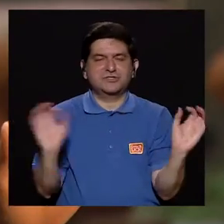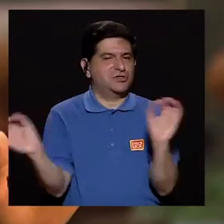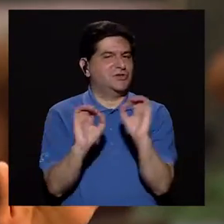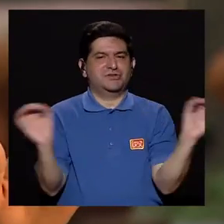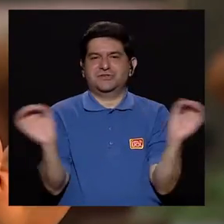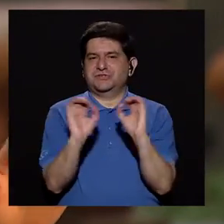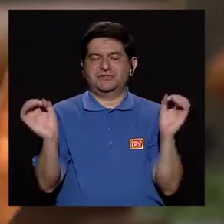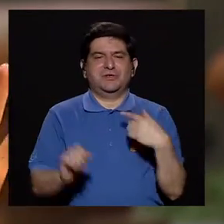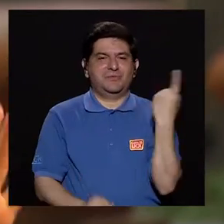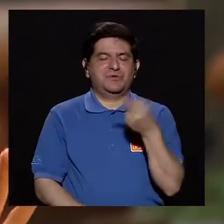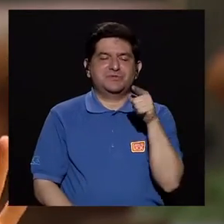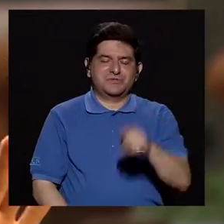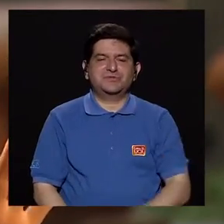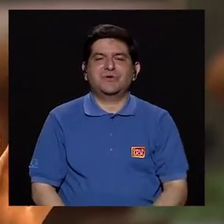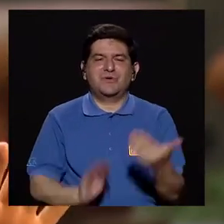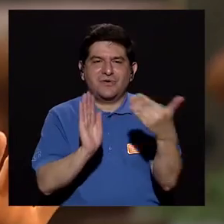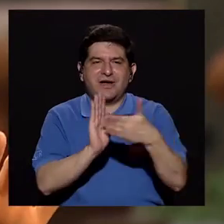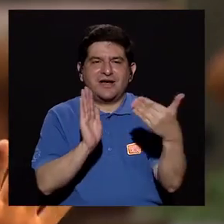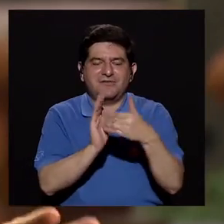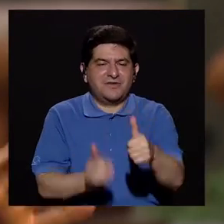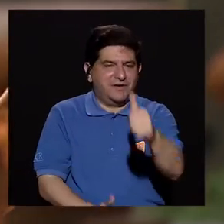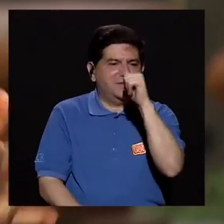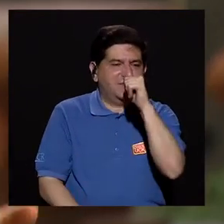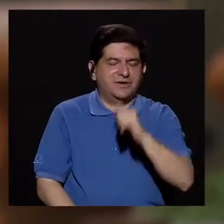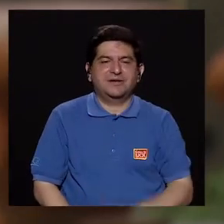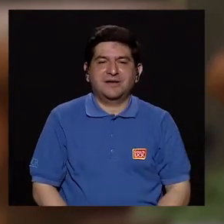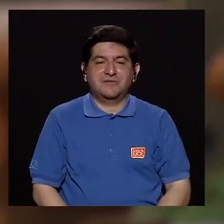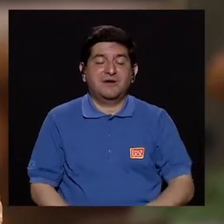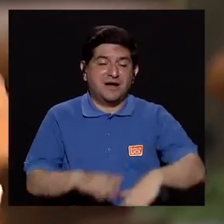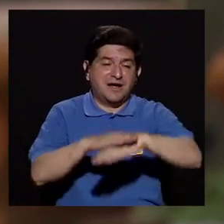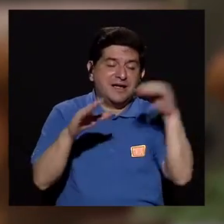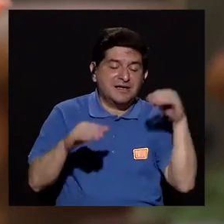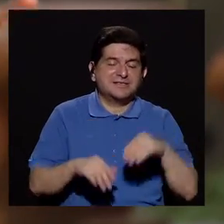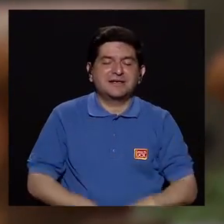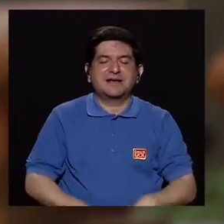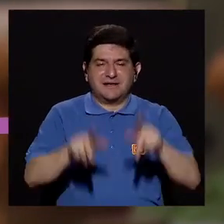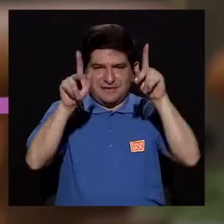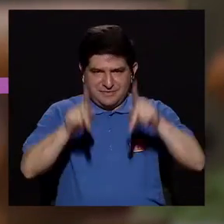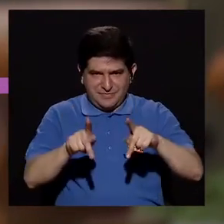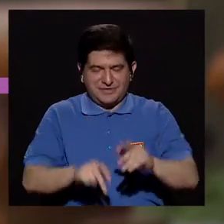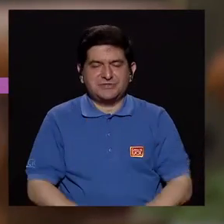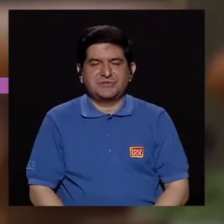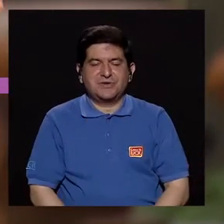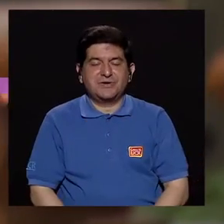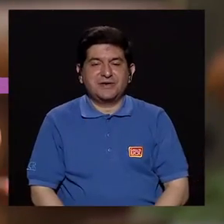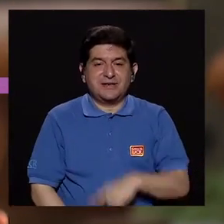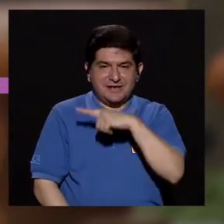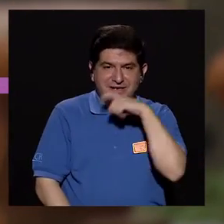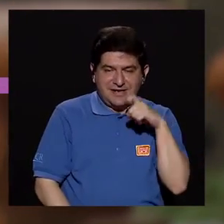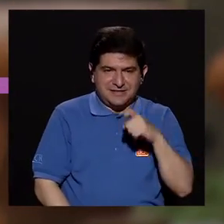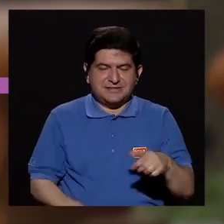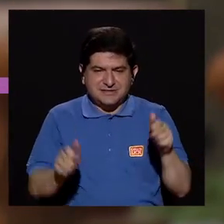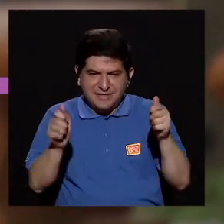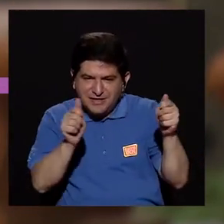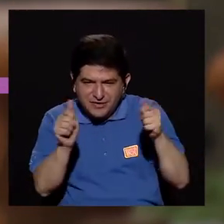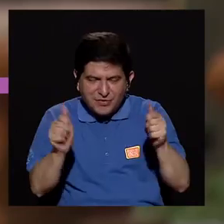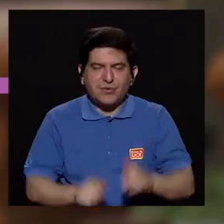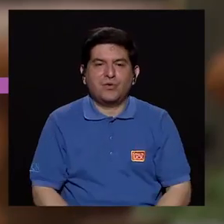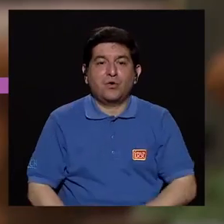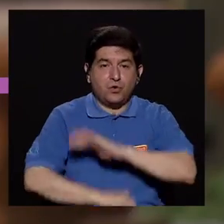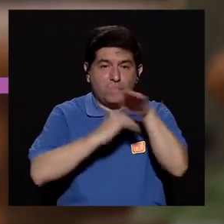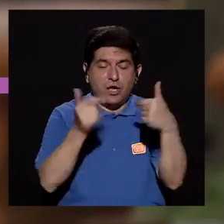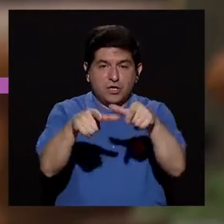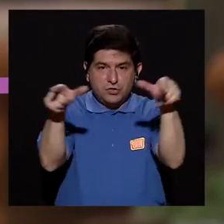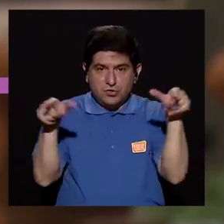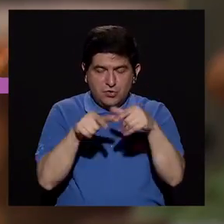sirvió para nada, más que para ensuciar la piscina. O sea, hay que sacar al chiquillo, secarlo, ponerle filtro solar en todos los lugares donde no tenga